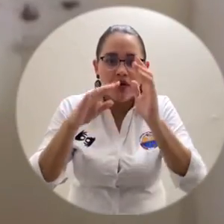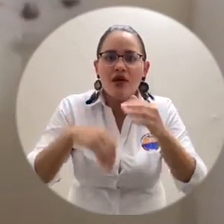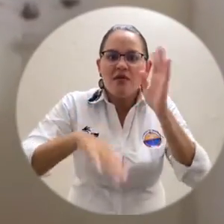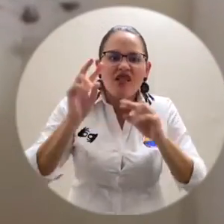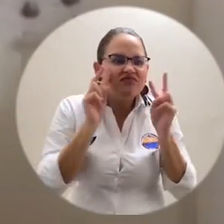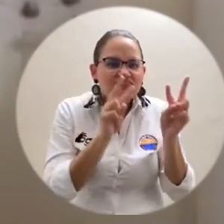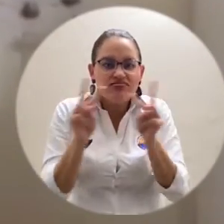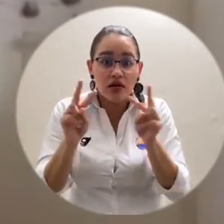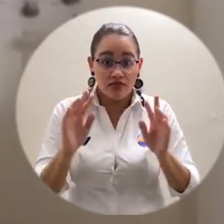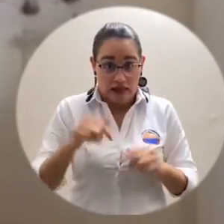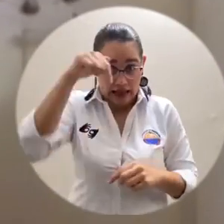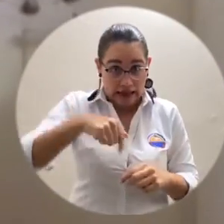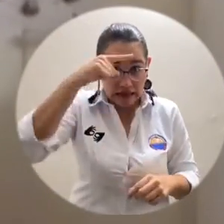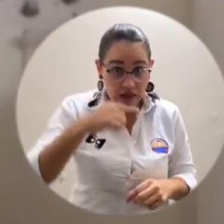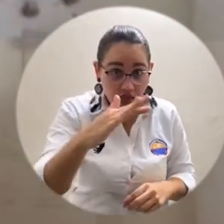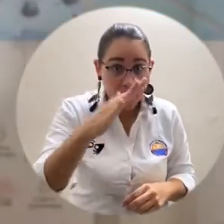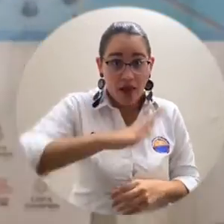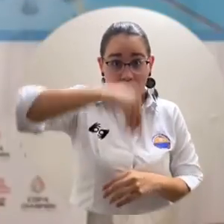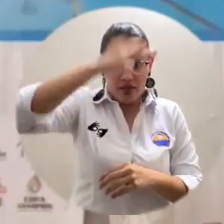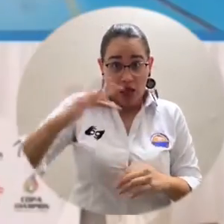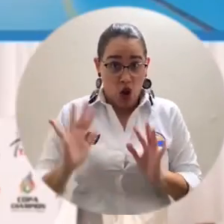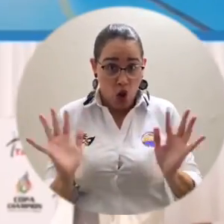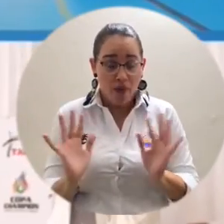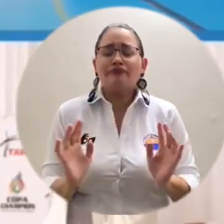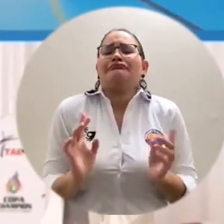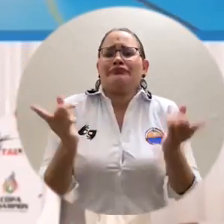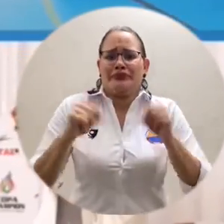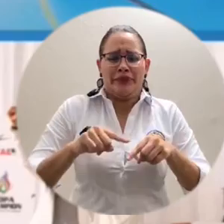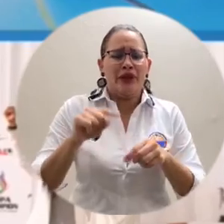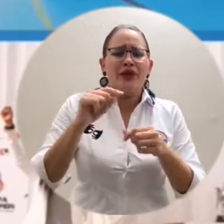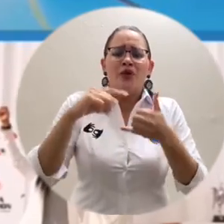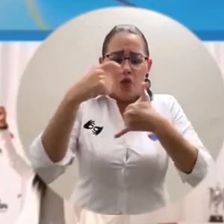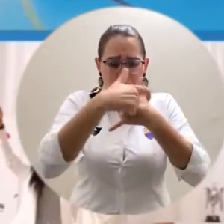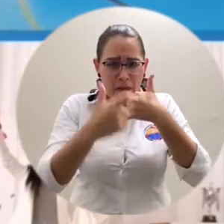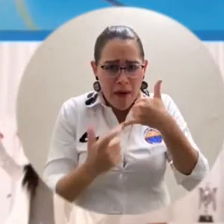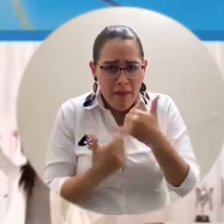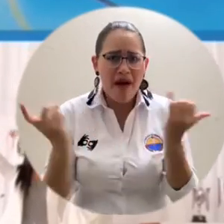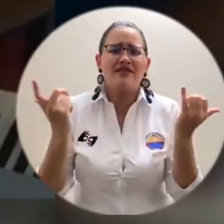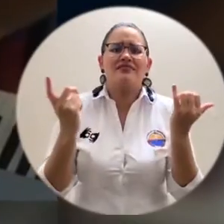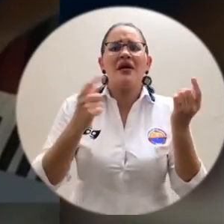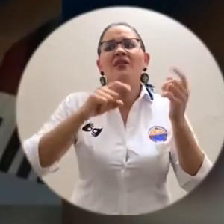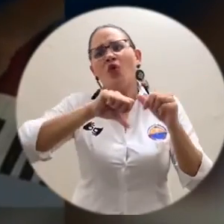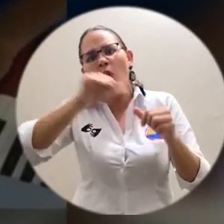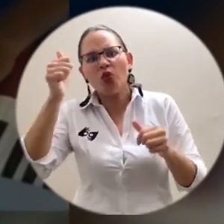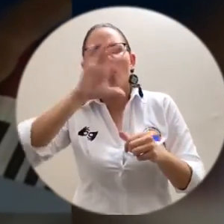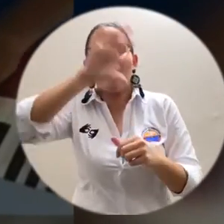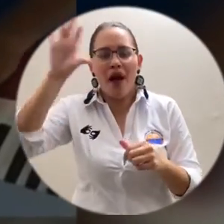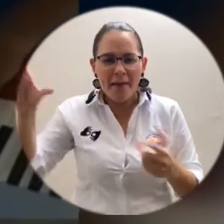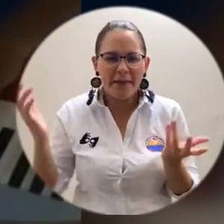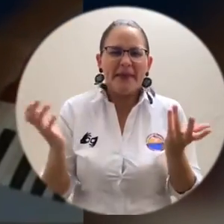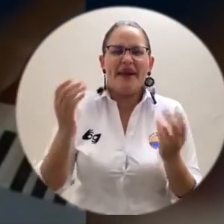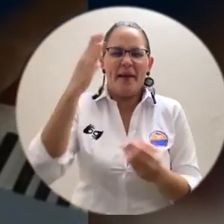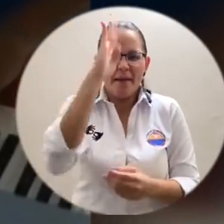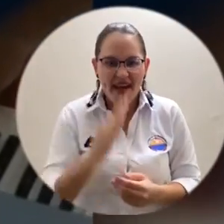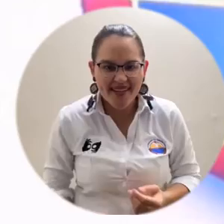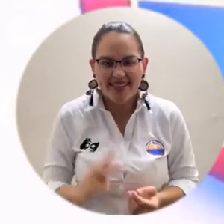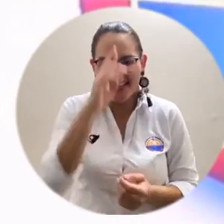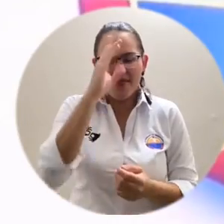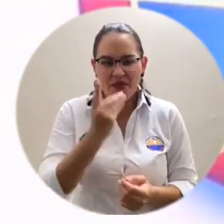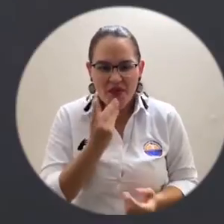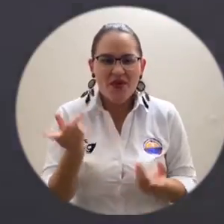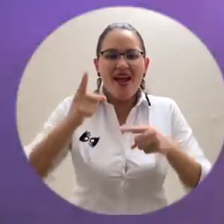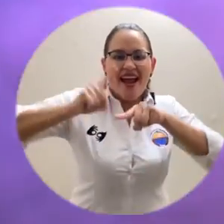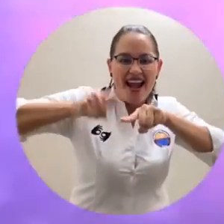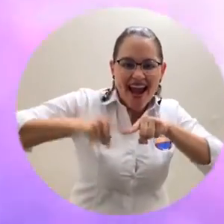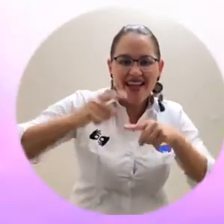de asistentes conectados, no solo en Santa Marta y el Magdalena, sino en diferentes regiones del país y el exterior como Brasil, República